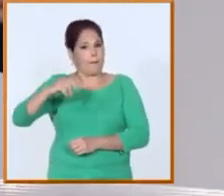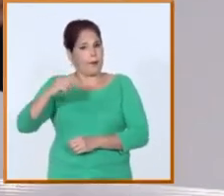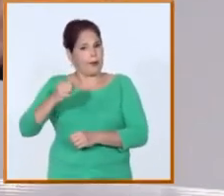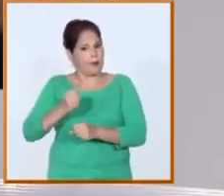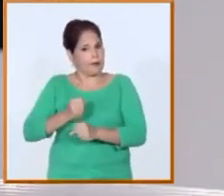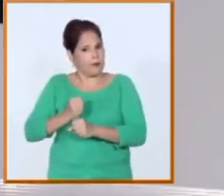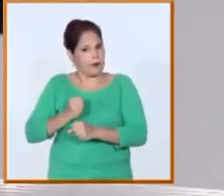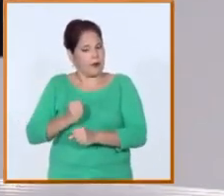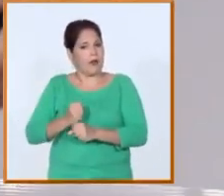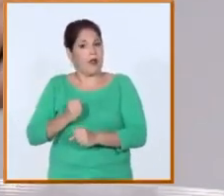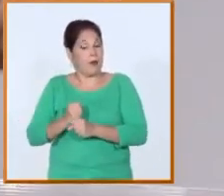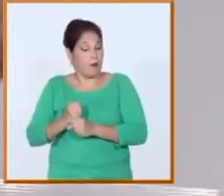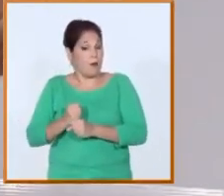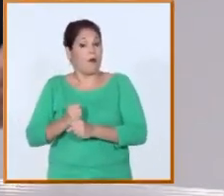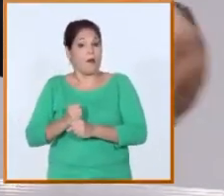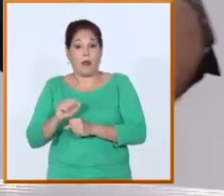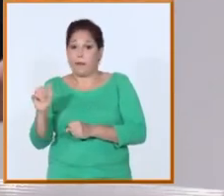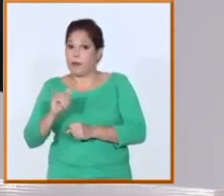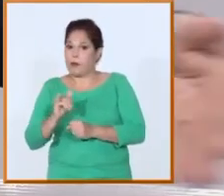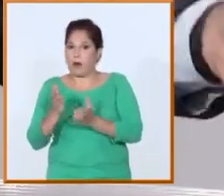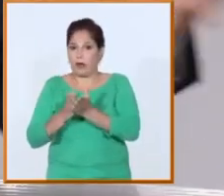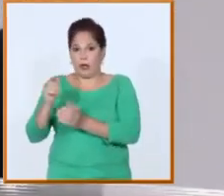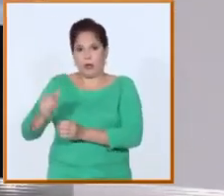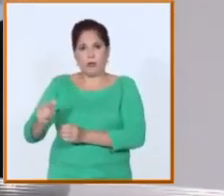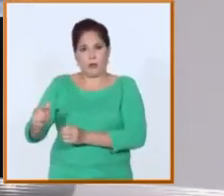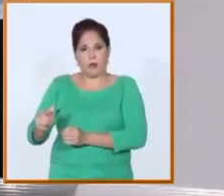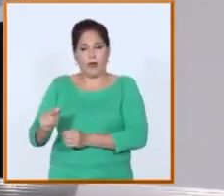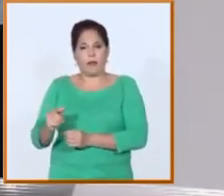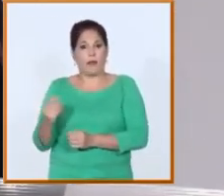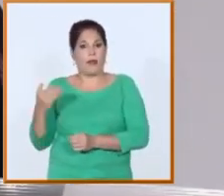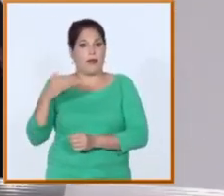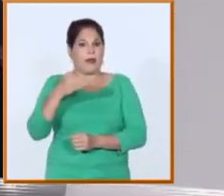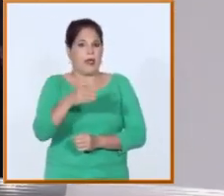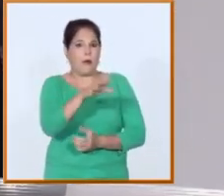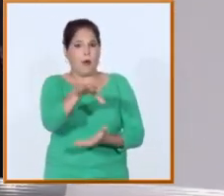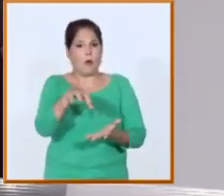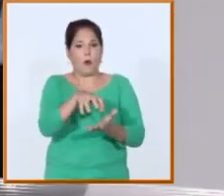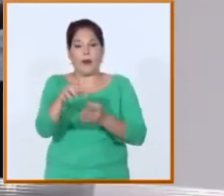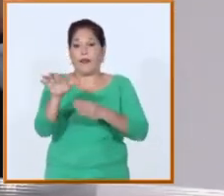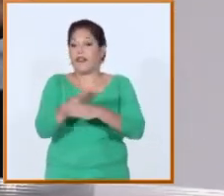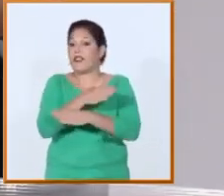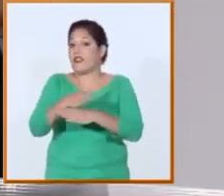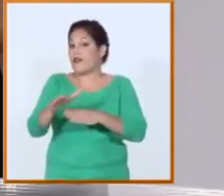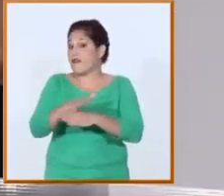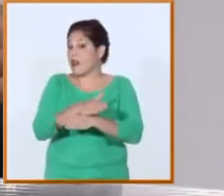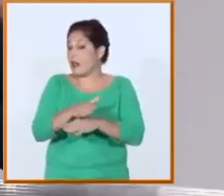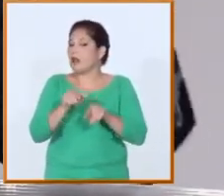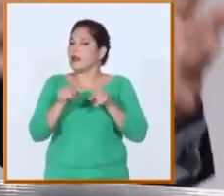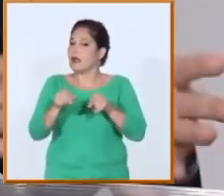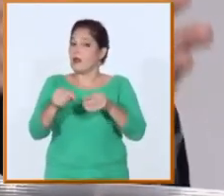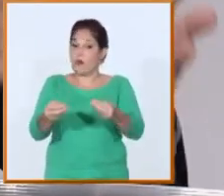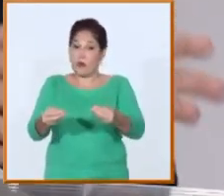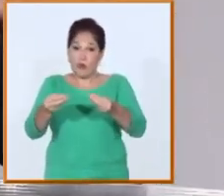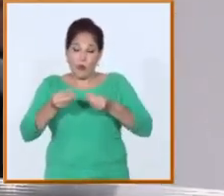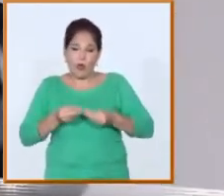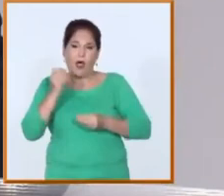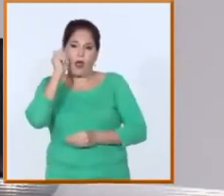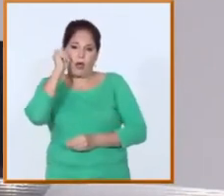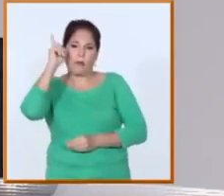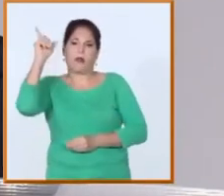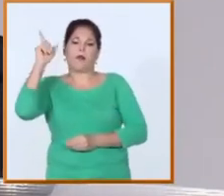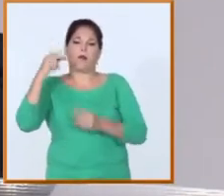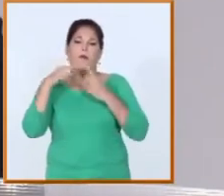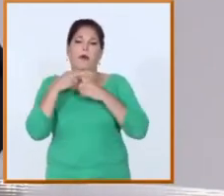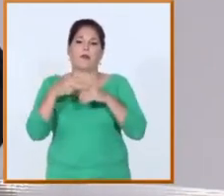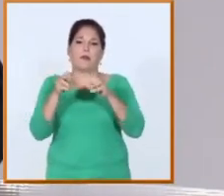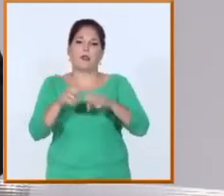actividades de impacto de los muchachos, de nuestros estudiantes, de nuestros jóvenes, en diferentes escenarios, eso nos ha permitido aplicar esas soluciones también